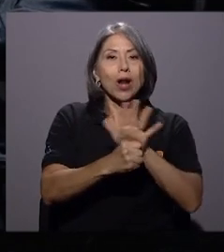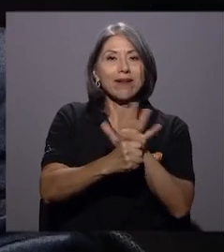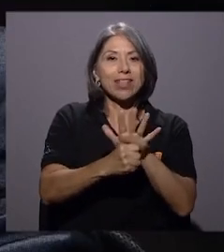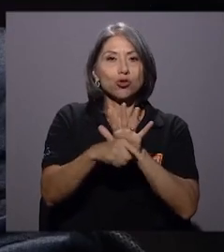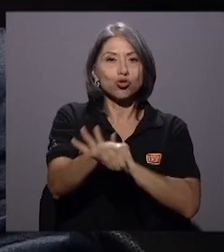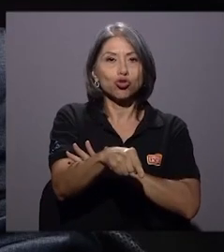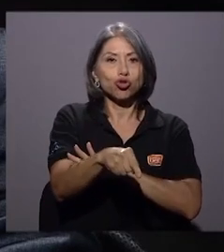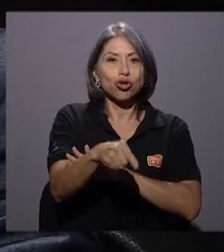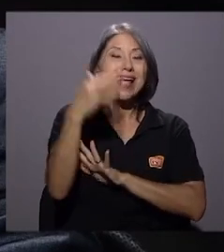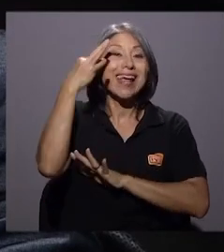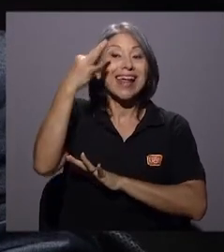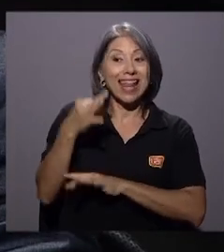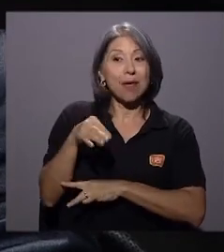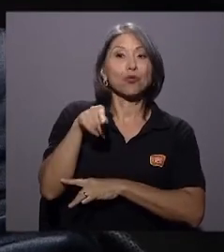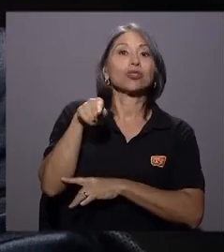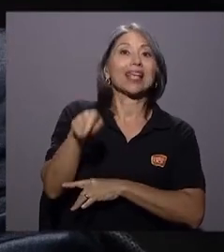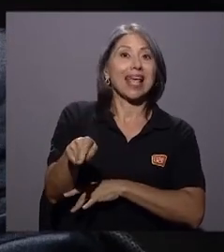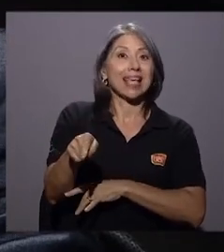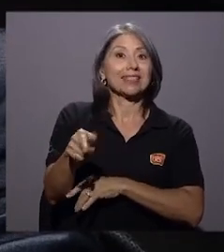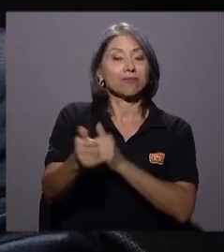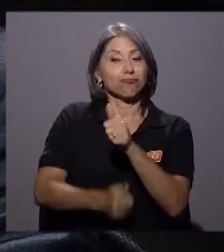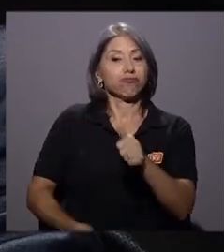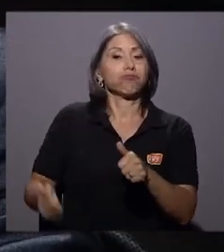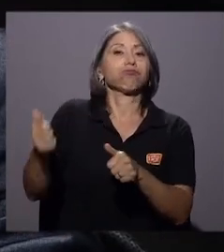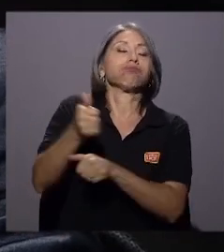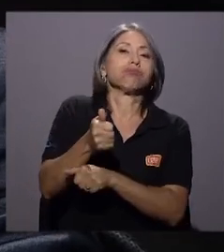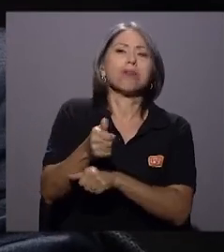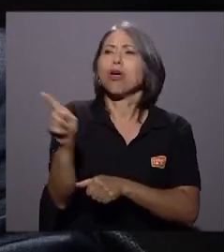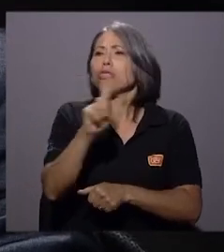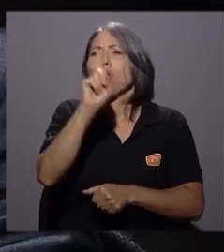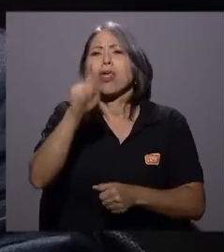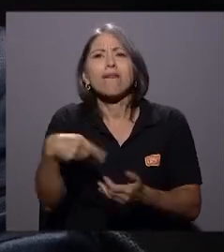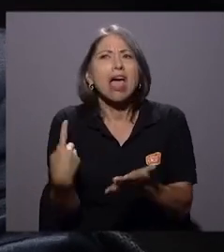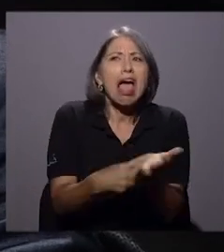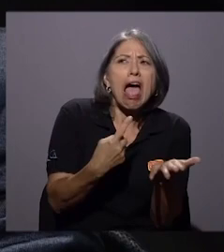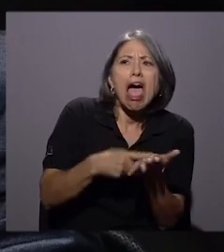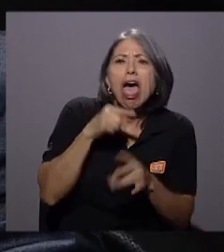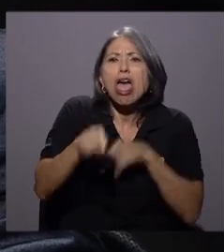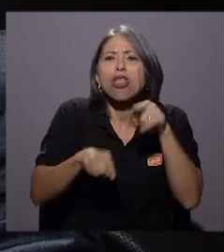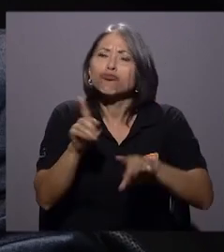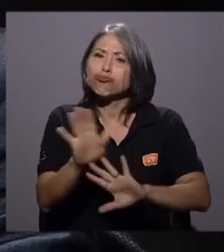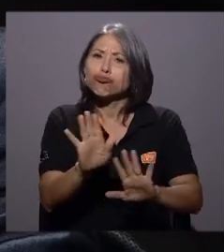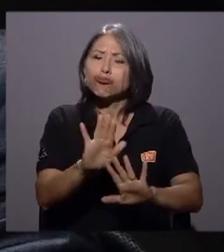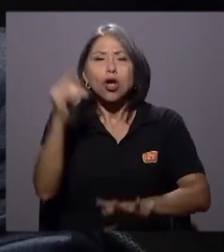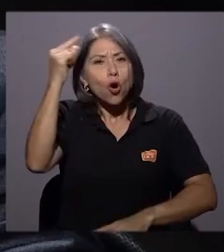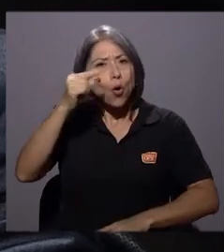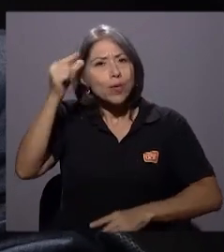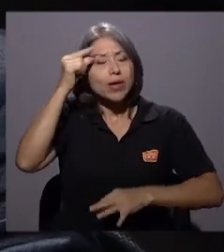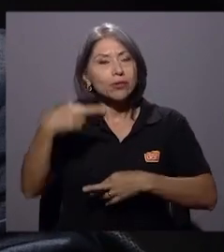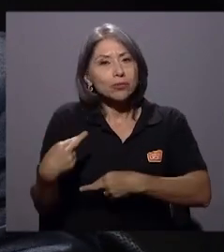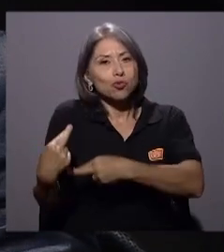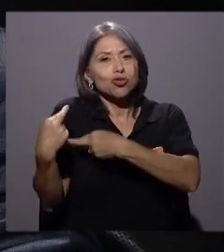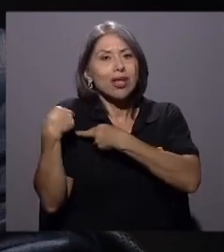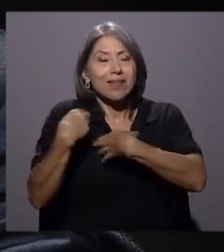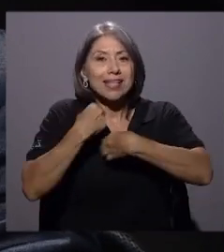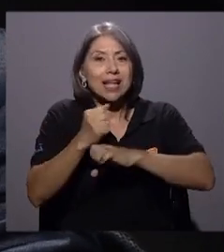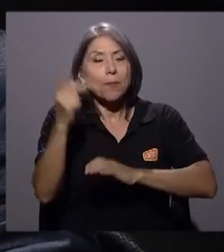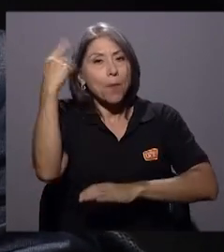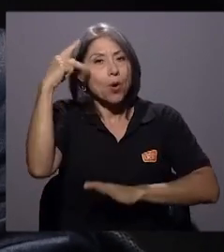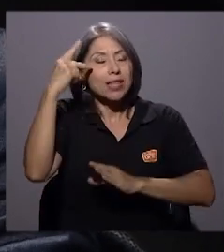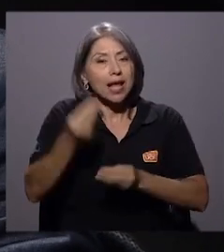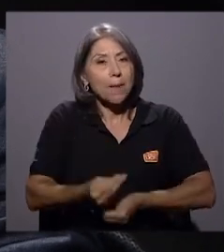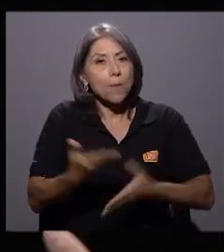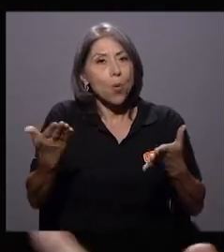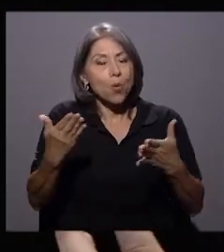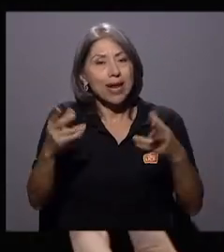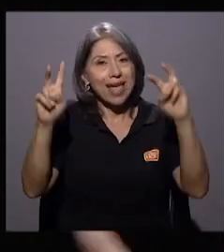rector y más allá de discursos incendiarios, el gobierno es el responsable de dirigir la política pública en materia de salud y hemos